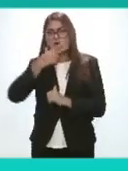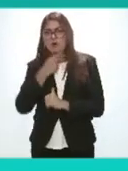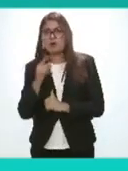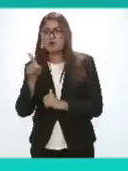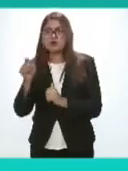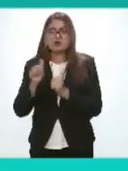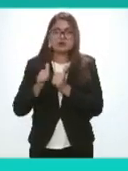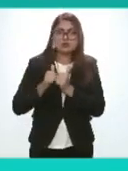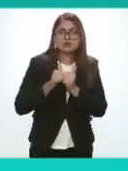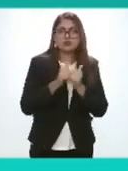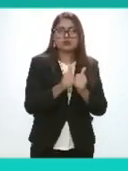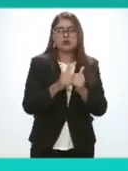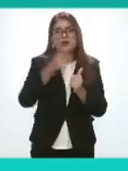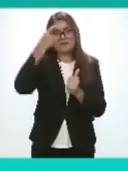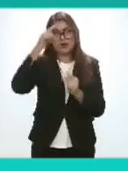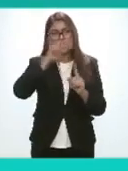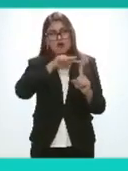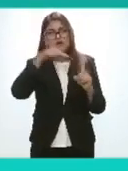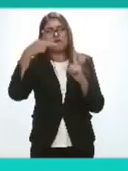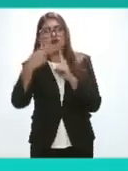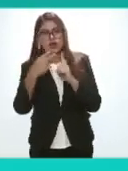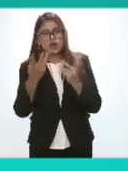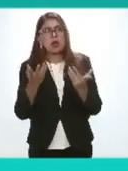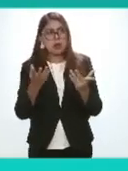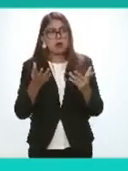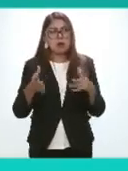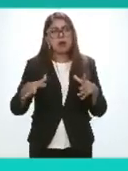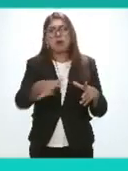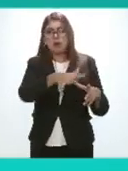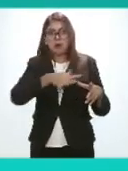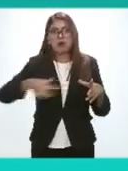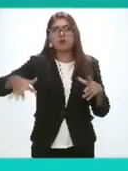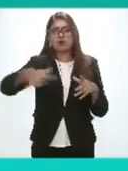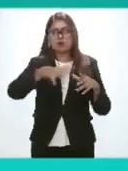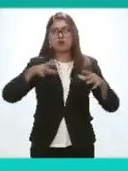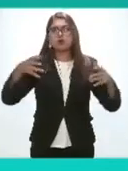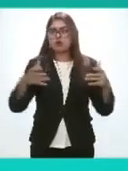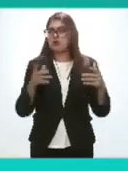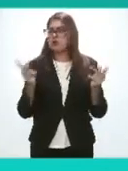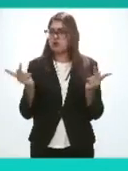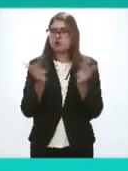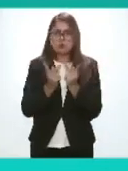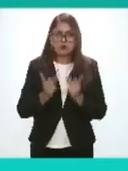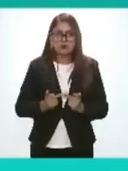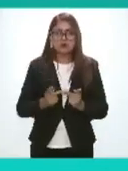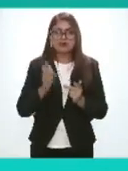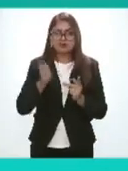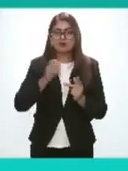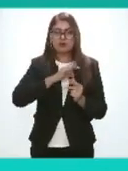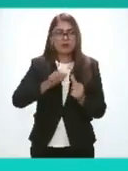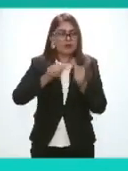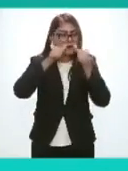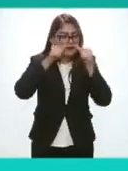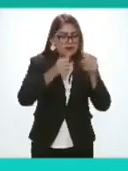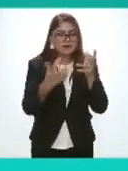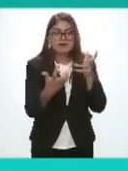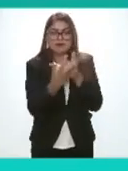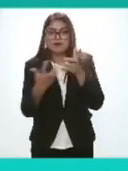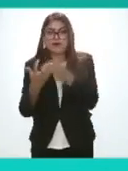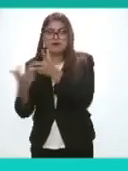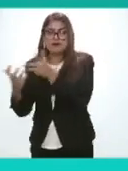a partir de un enfoque común que como ya se ha mencionado sea sensible a las particulares de cada entidad